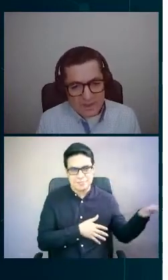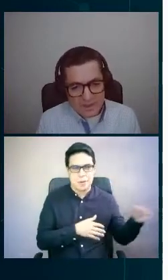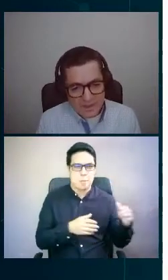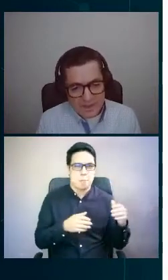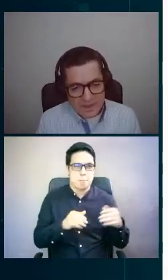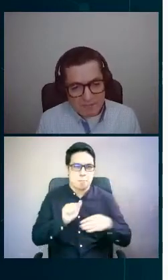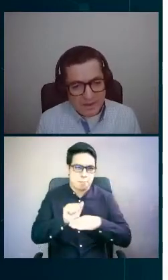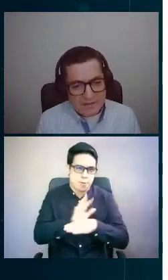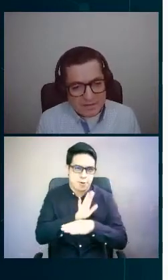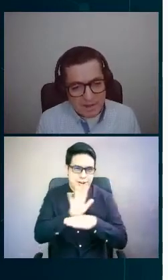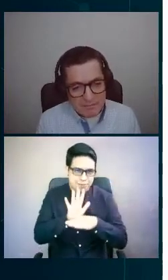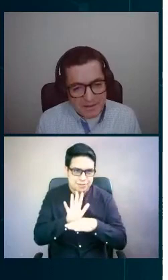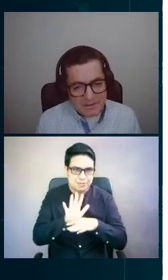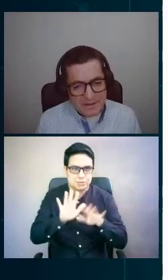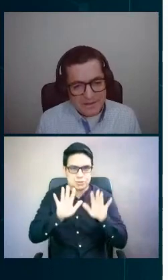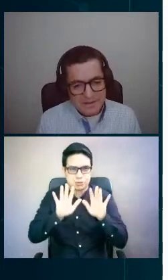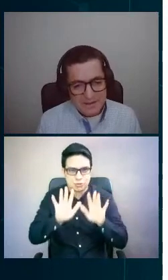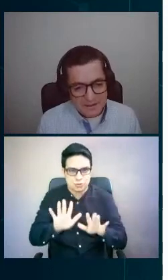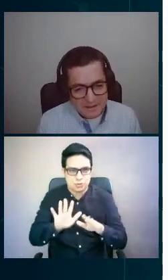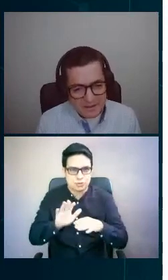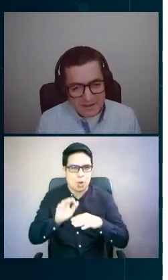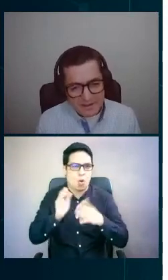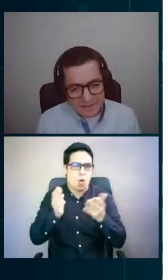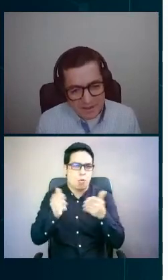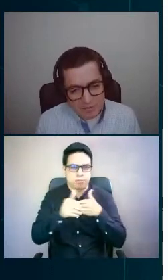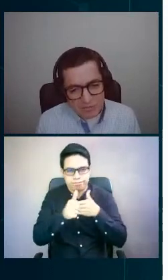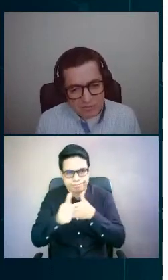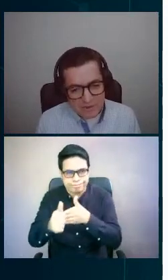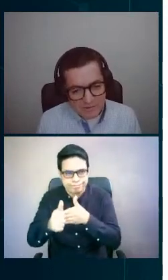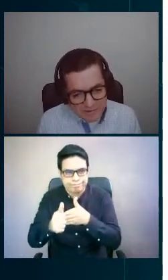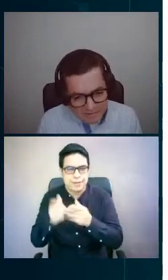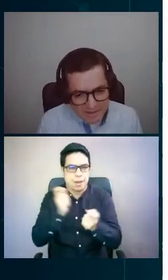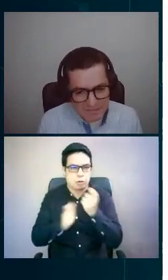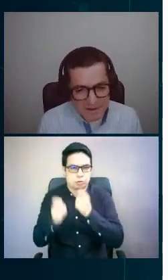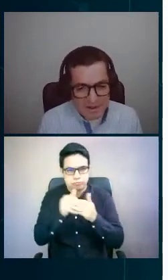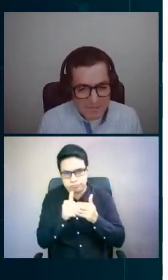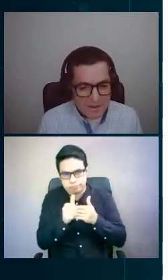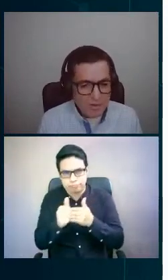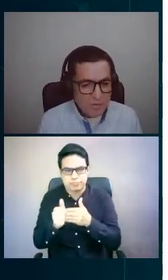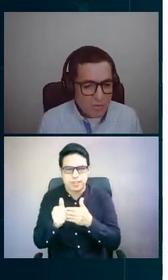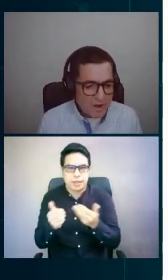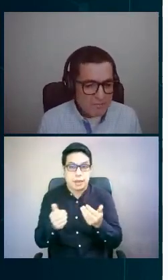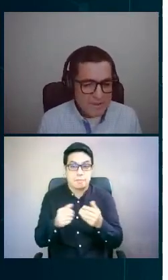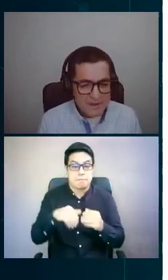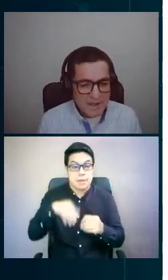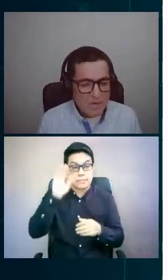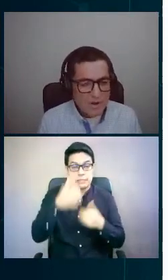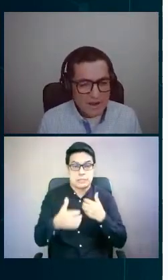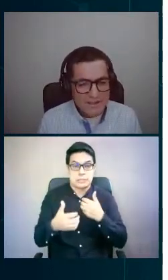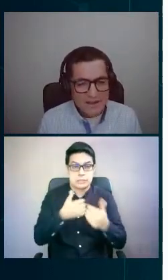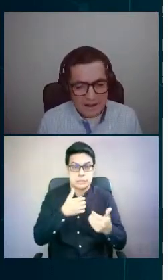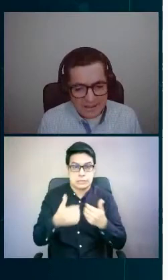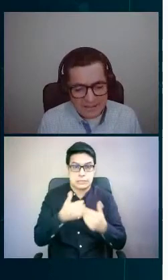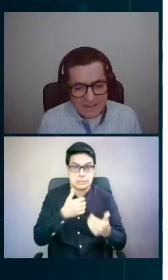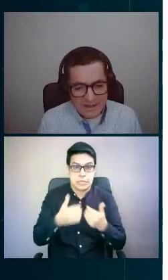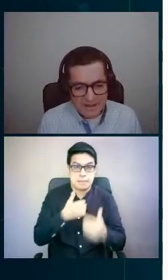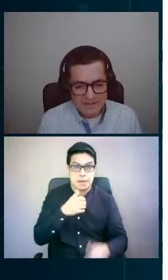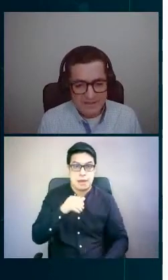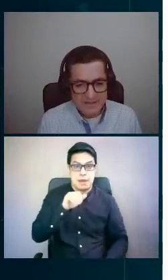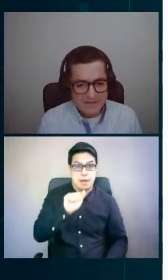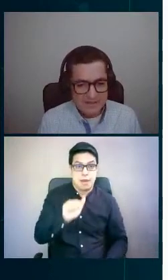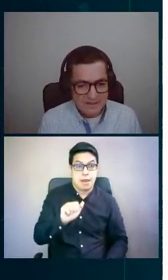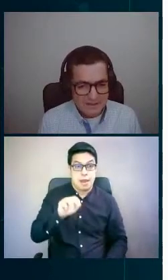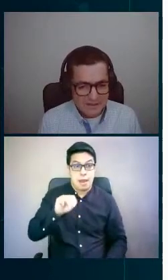principalmente, tenemos el sistema AMI como la piedra angular de la red